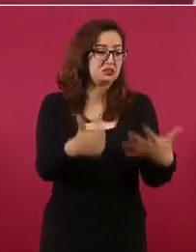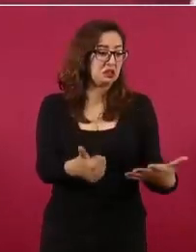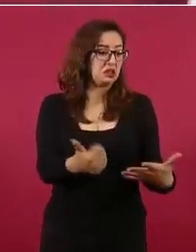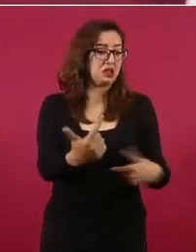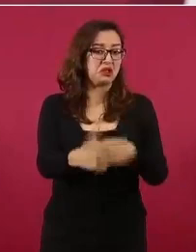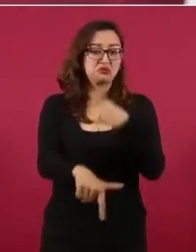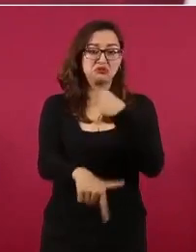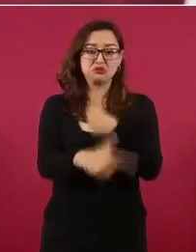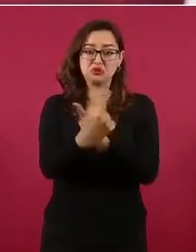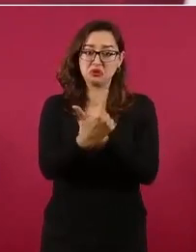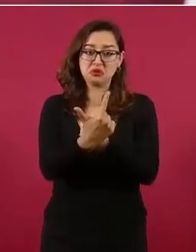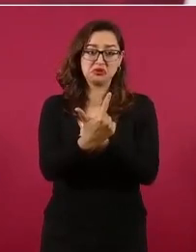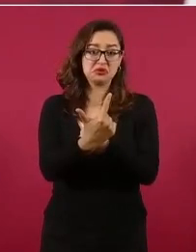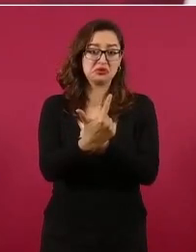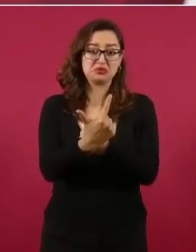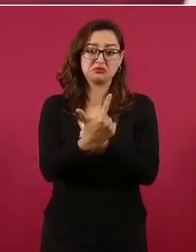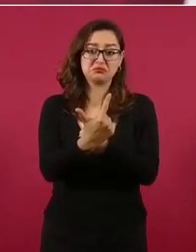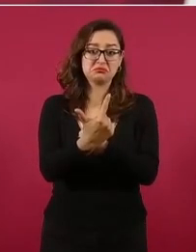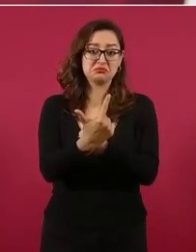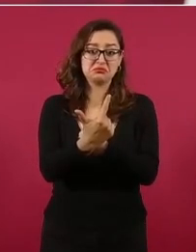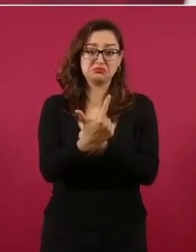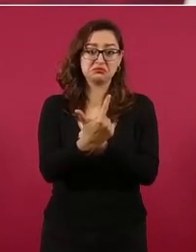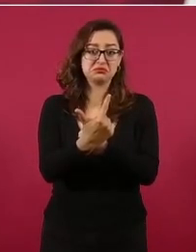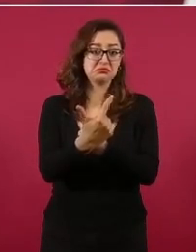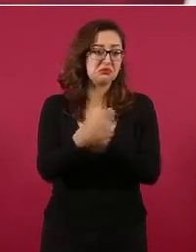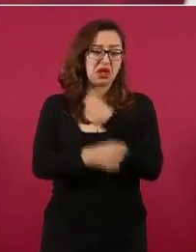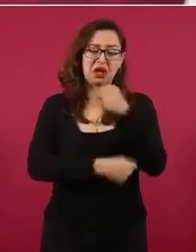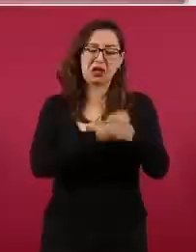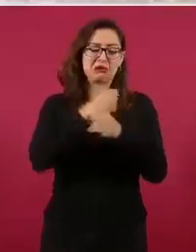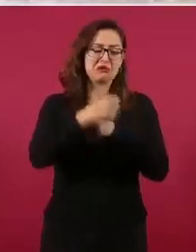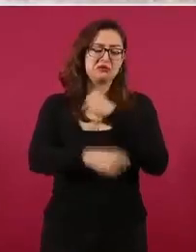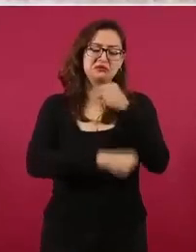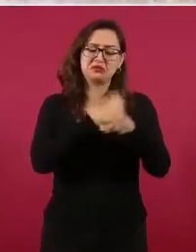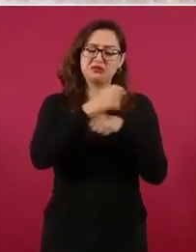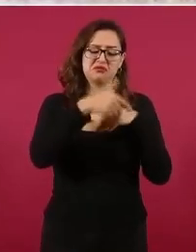o más años.